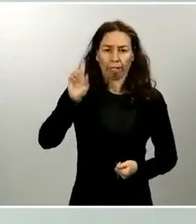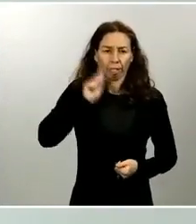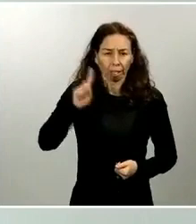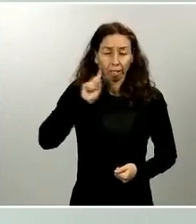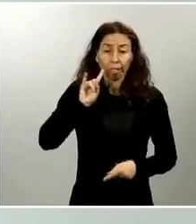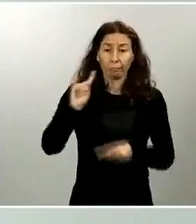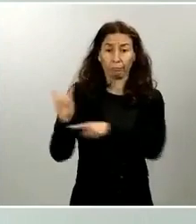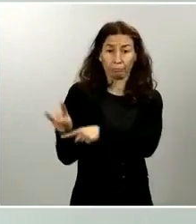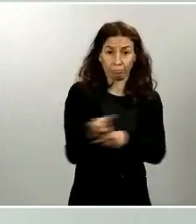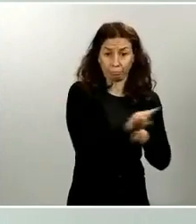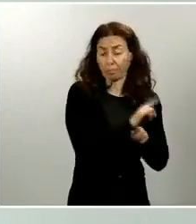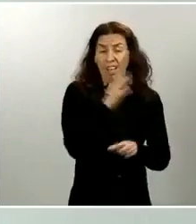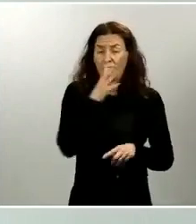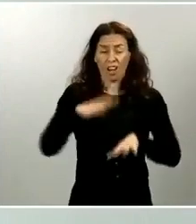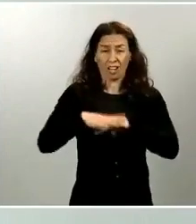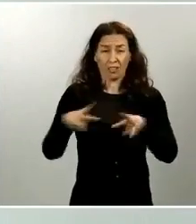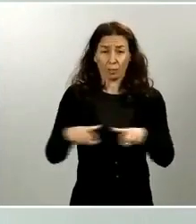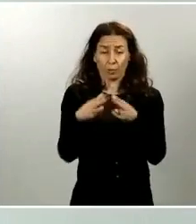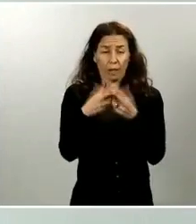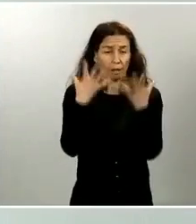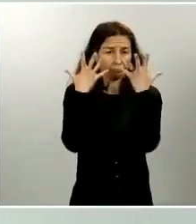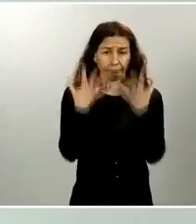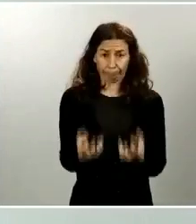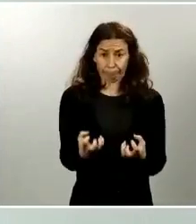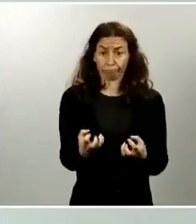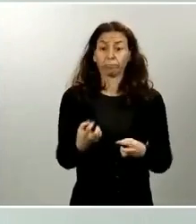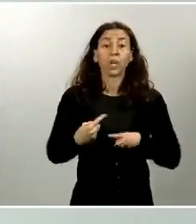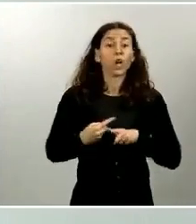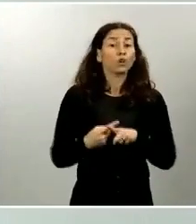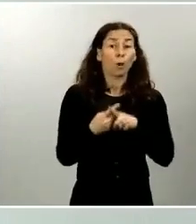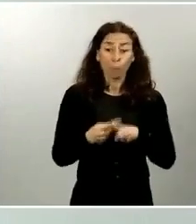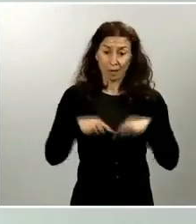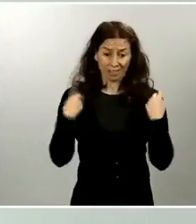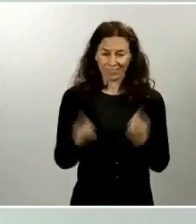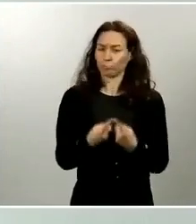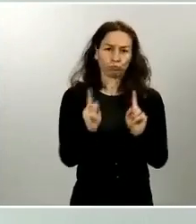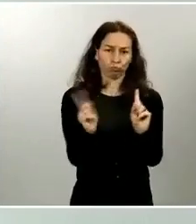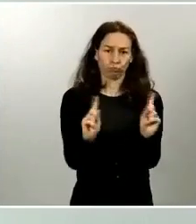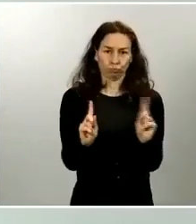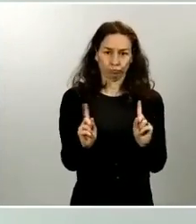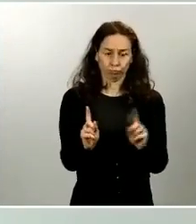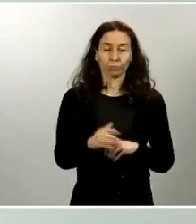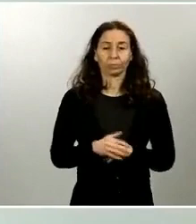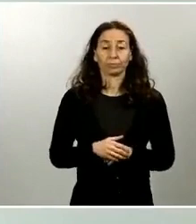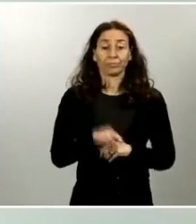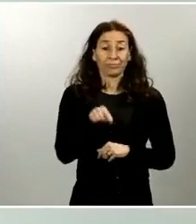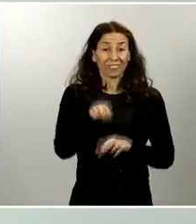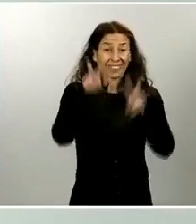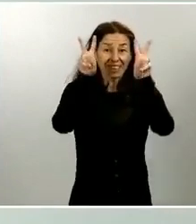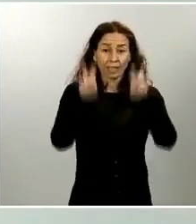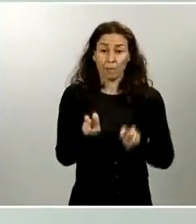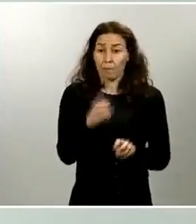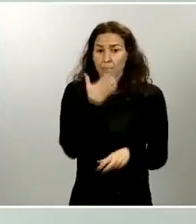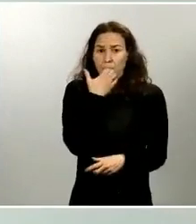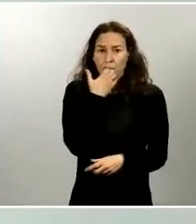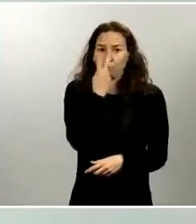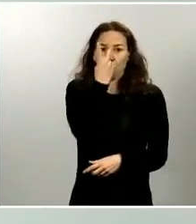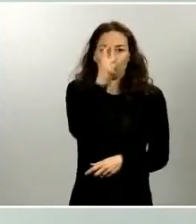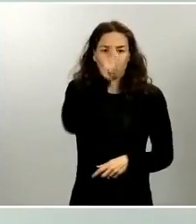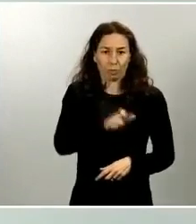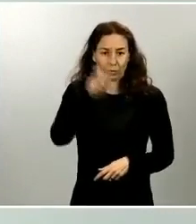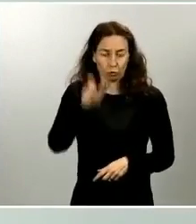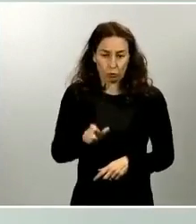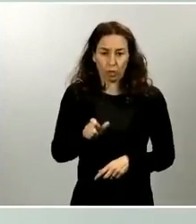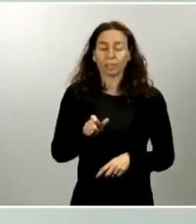redes sociales y que no debemos compartir. En este sentido, el caso de dos personas investigadas en la localidad